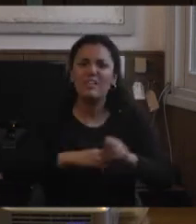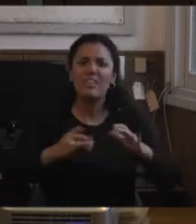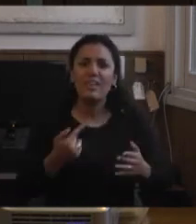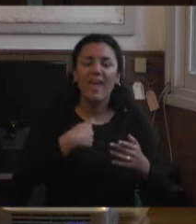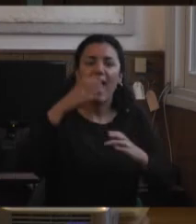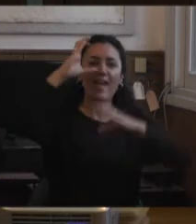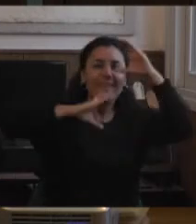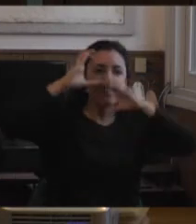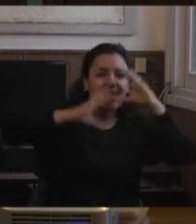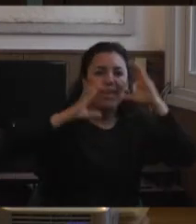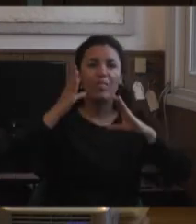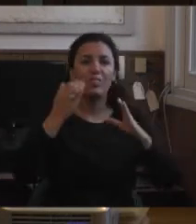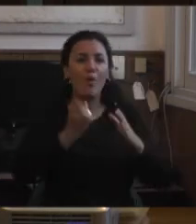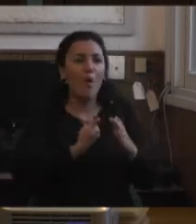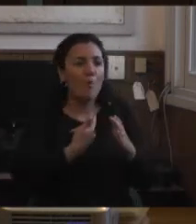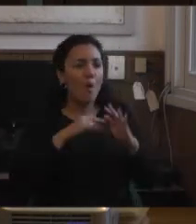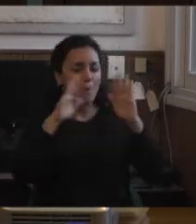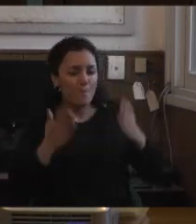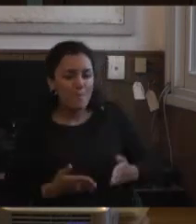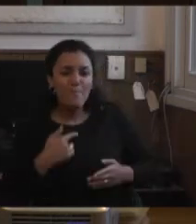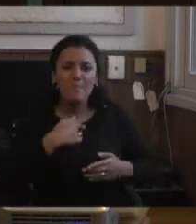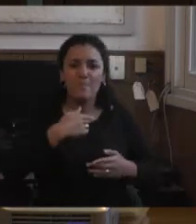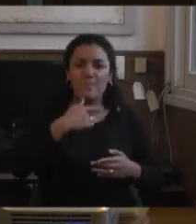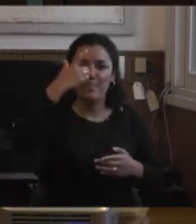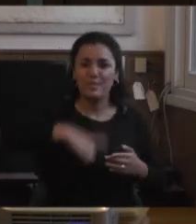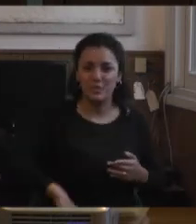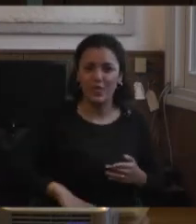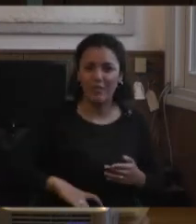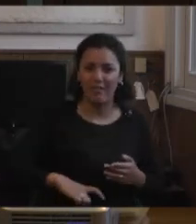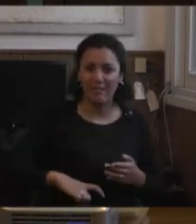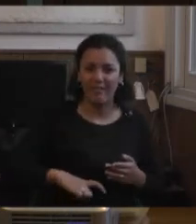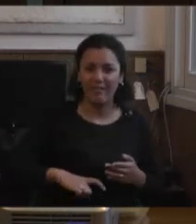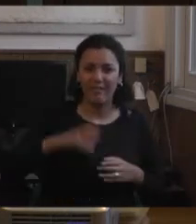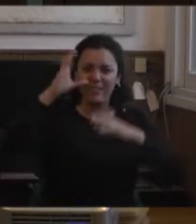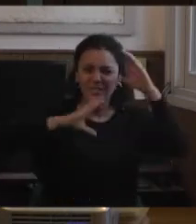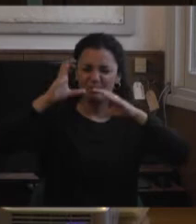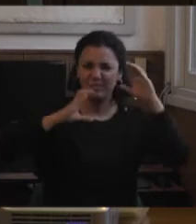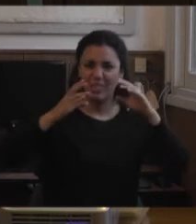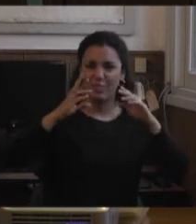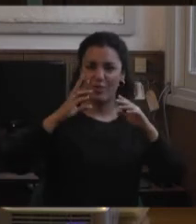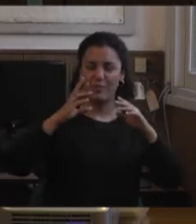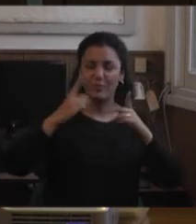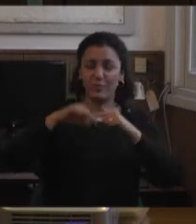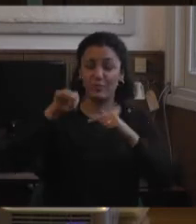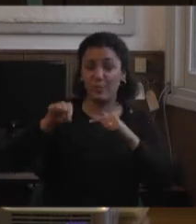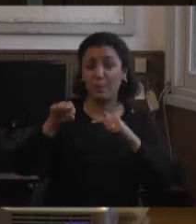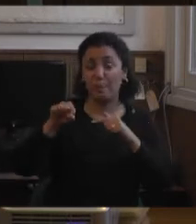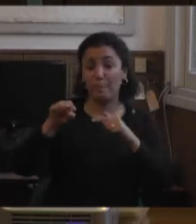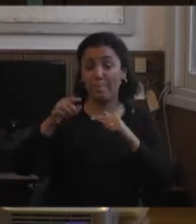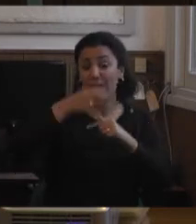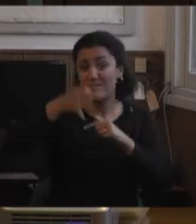analizarlo. Y hoy le contaba a Valentina que una charla que siempre damos al personal no docente de la universidad